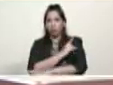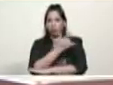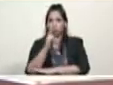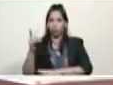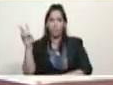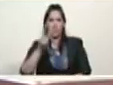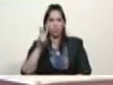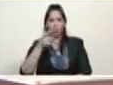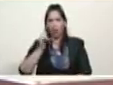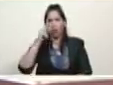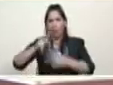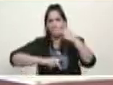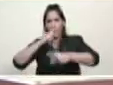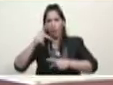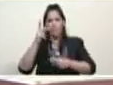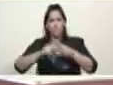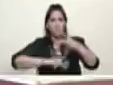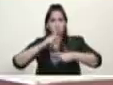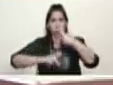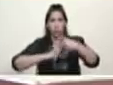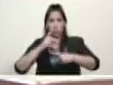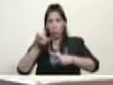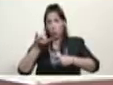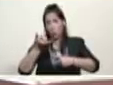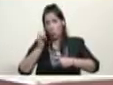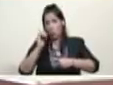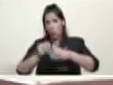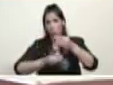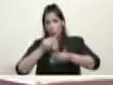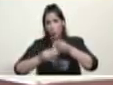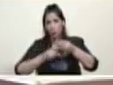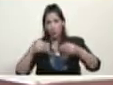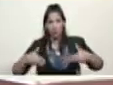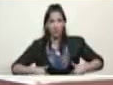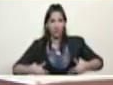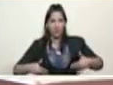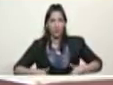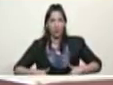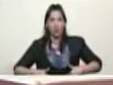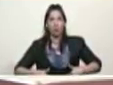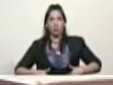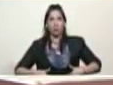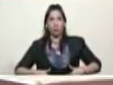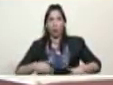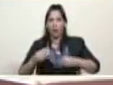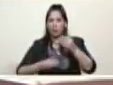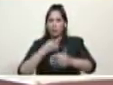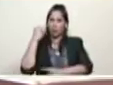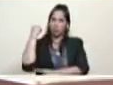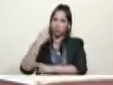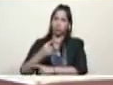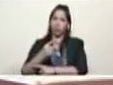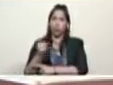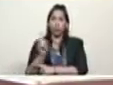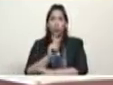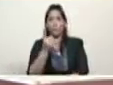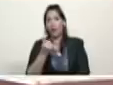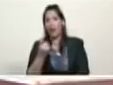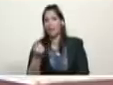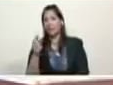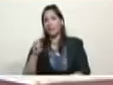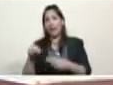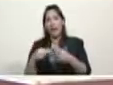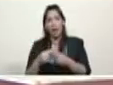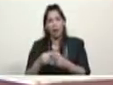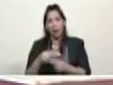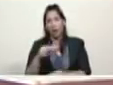producción. Ahora hay que hacer un esfuerzo sobrehumano, cumplirlo, que no le falte nada a nadie. Y